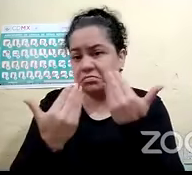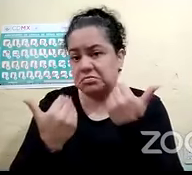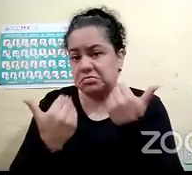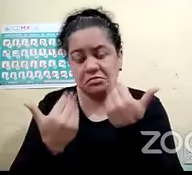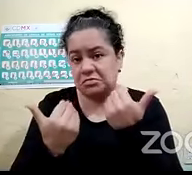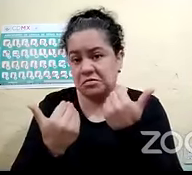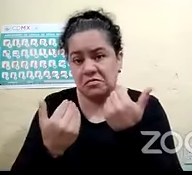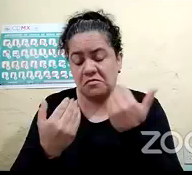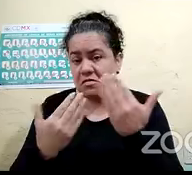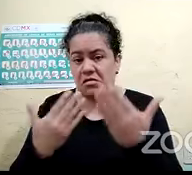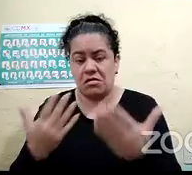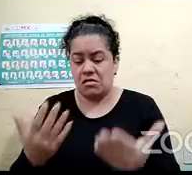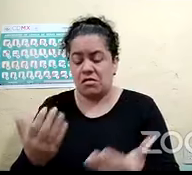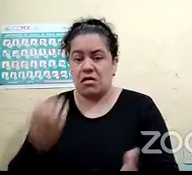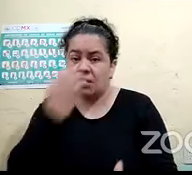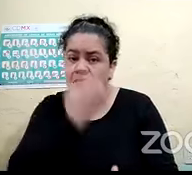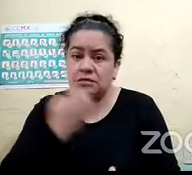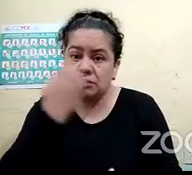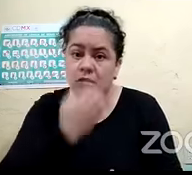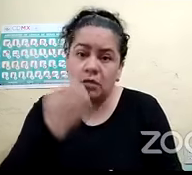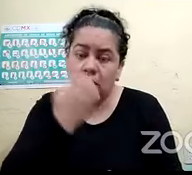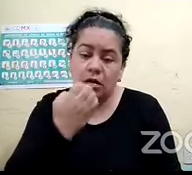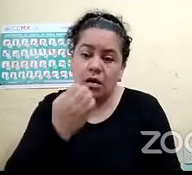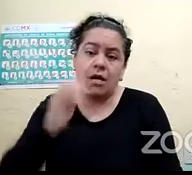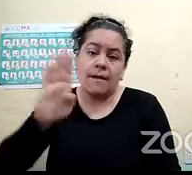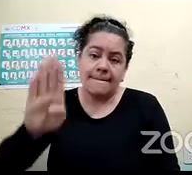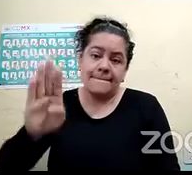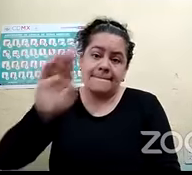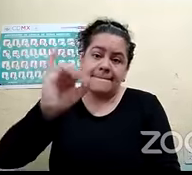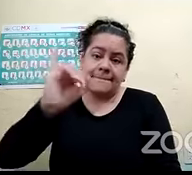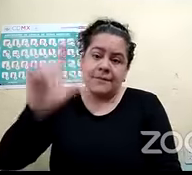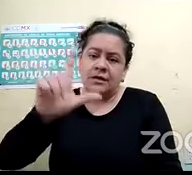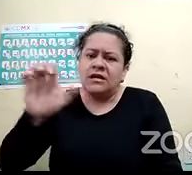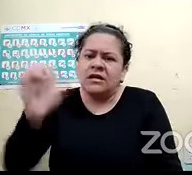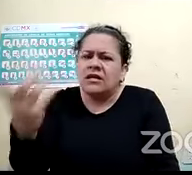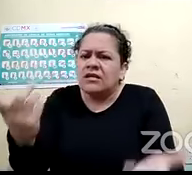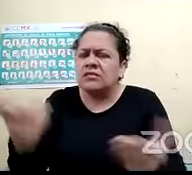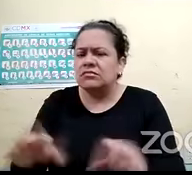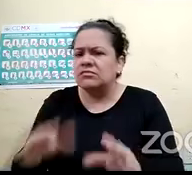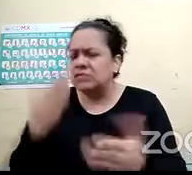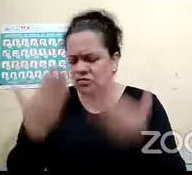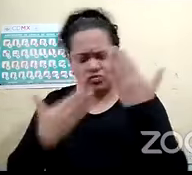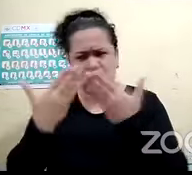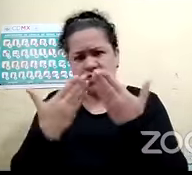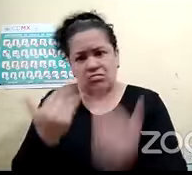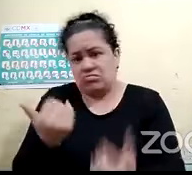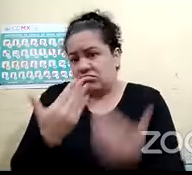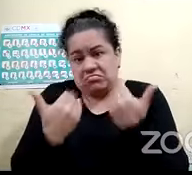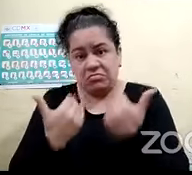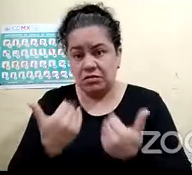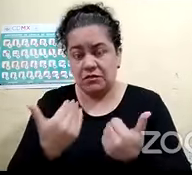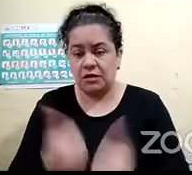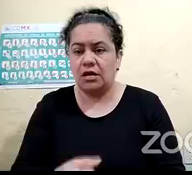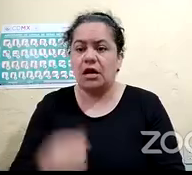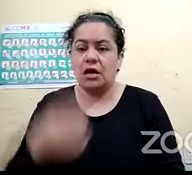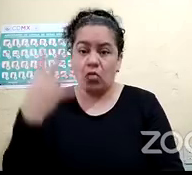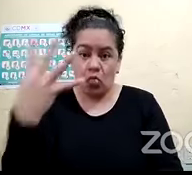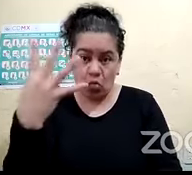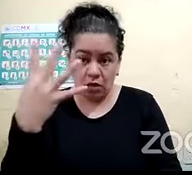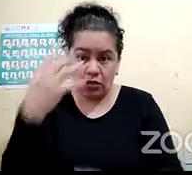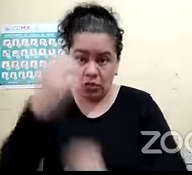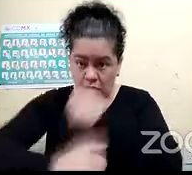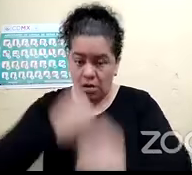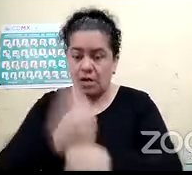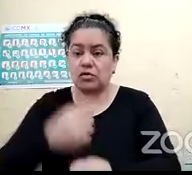braille, donde yo pudiera comenzar con mi educación. Así que a la edad de cuatro años me trajeron a Guadalajara,